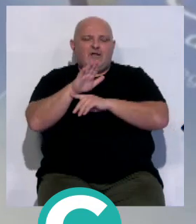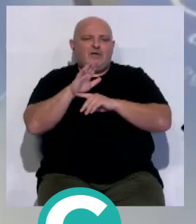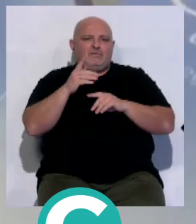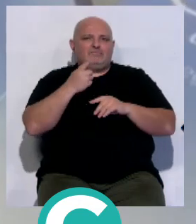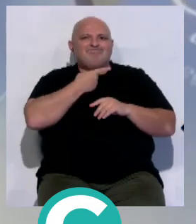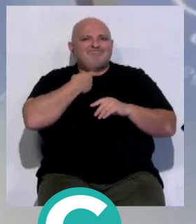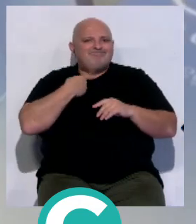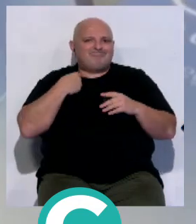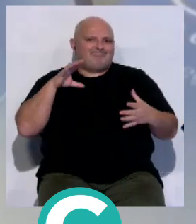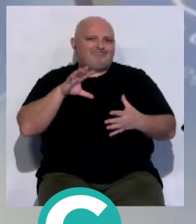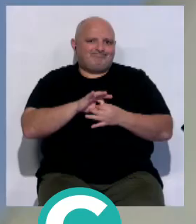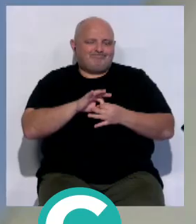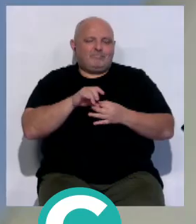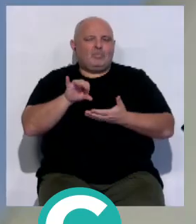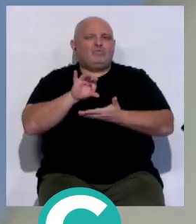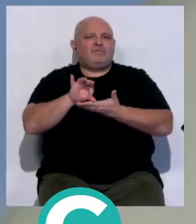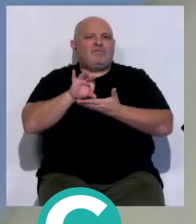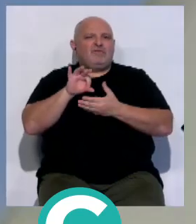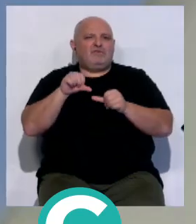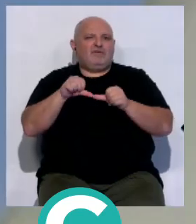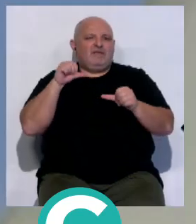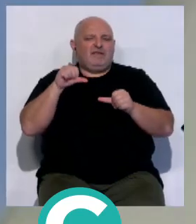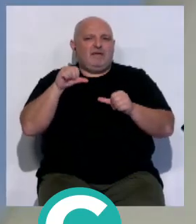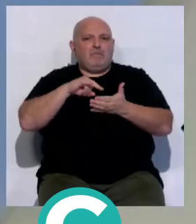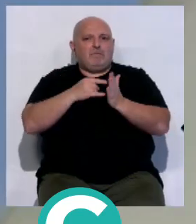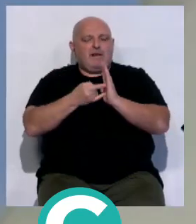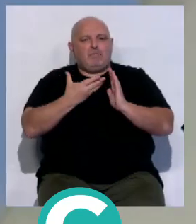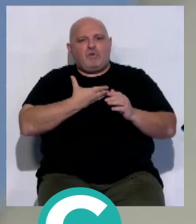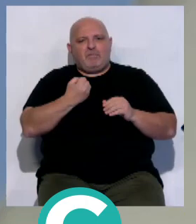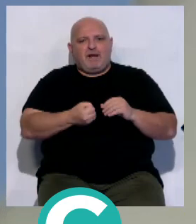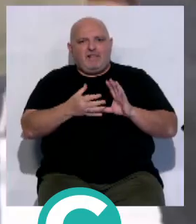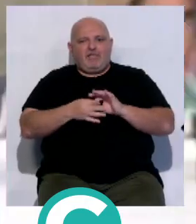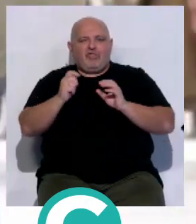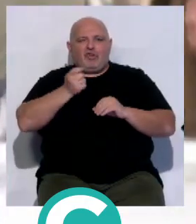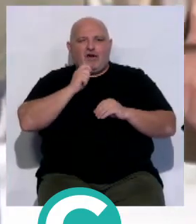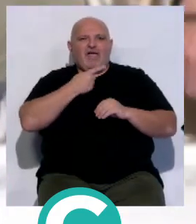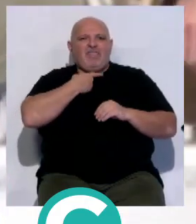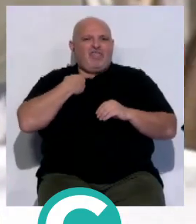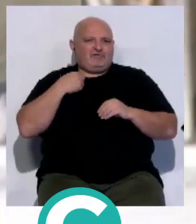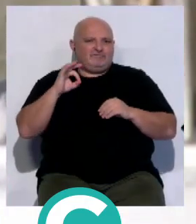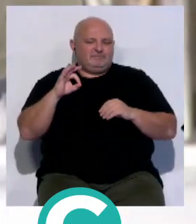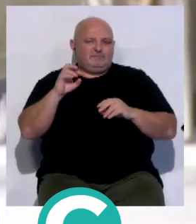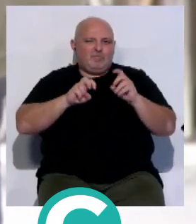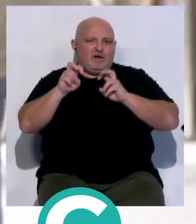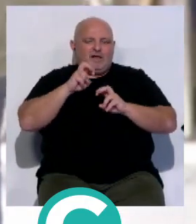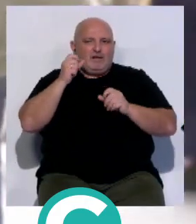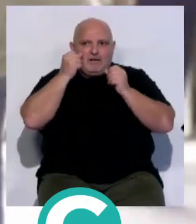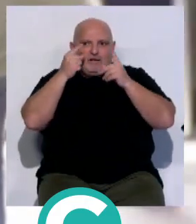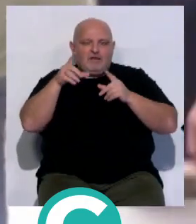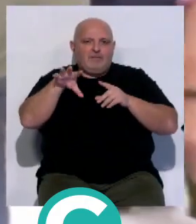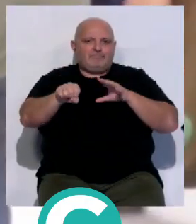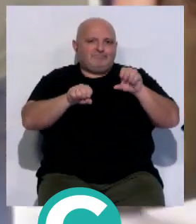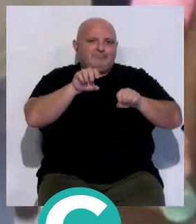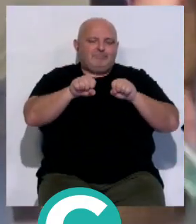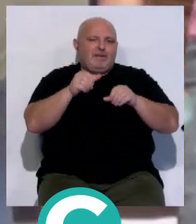adictivas. Se trata de un servicio que se presta a través del plan municipal de drogas y adicciones y que persigue la detección y el